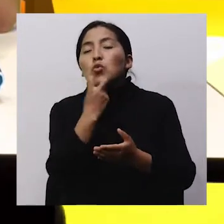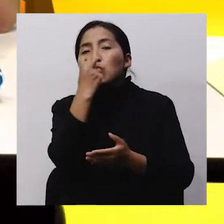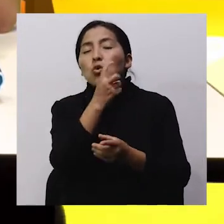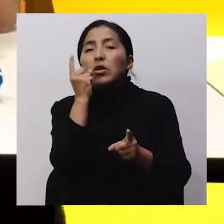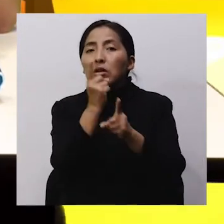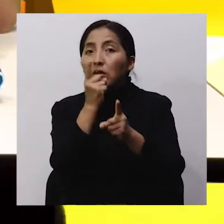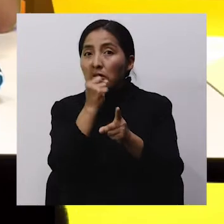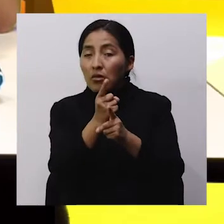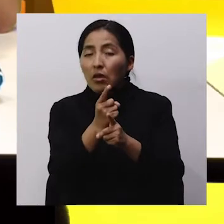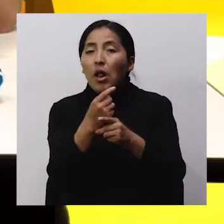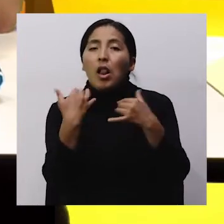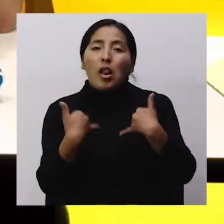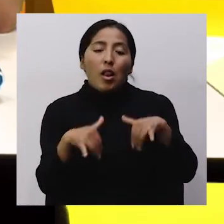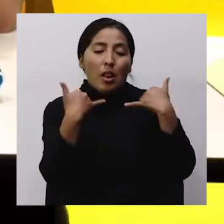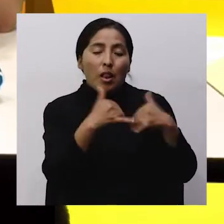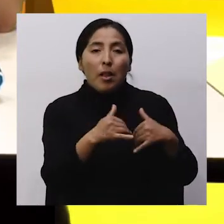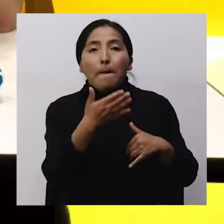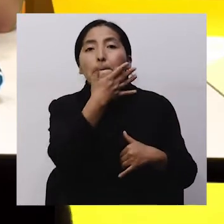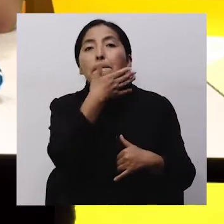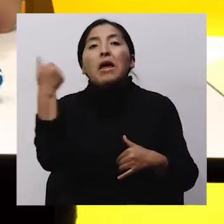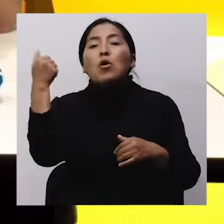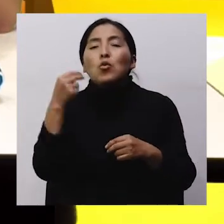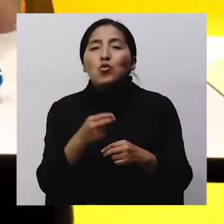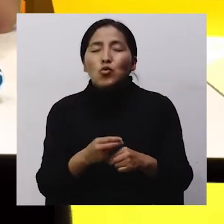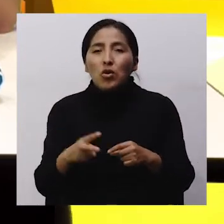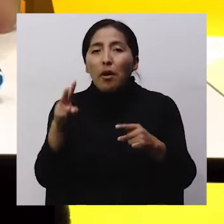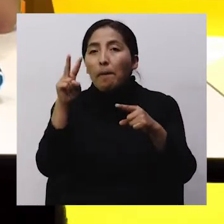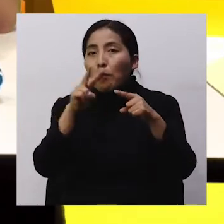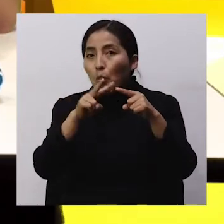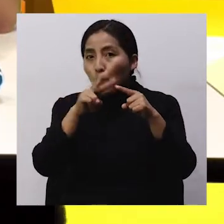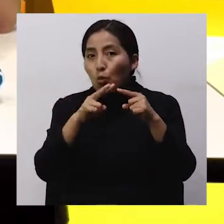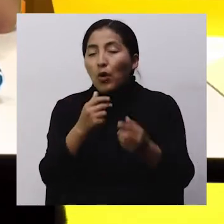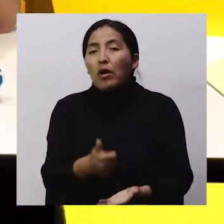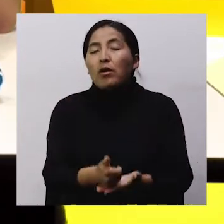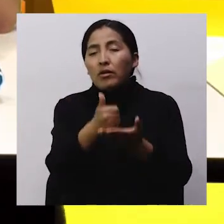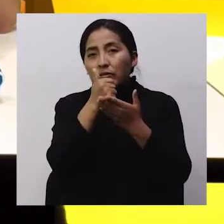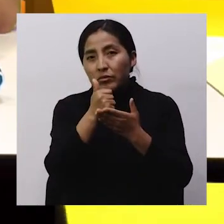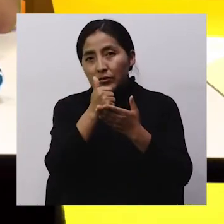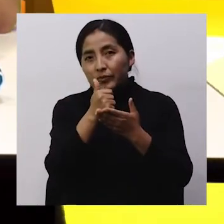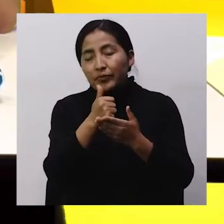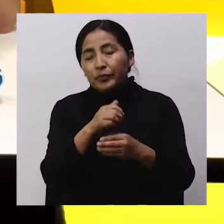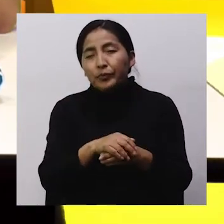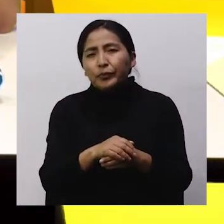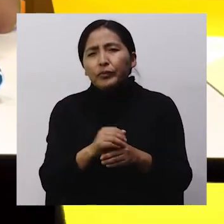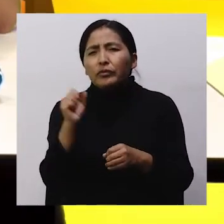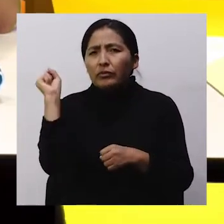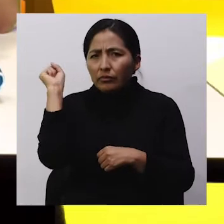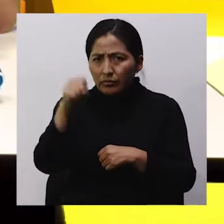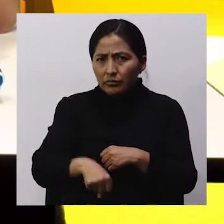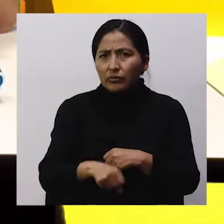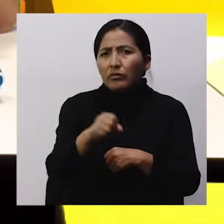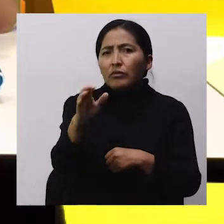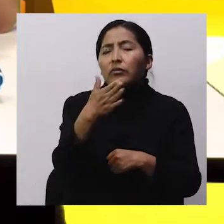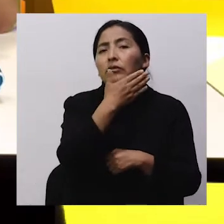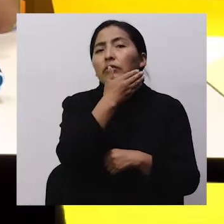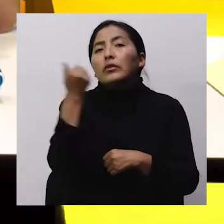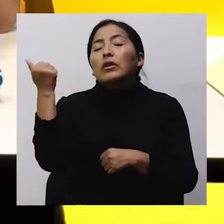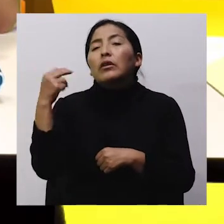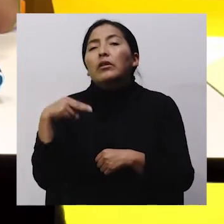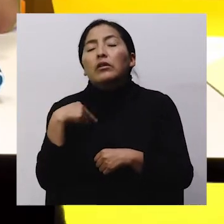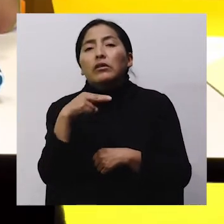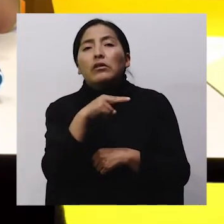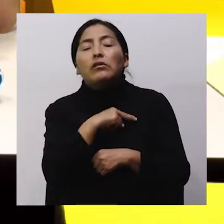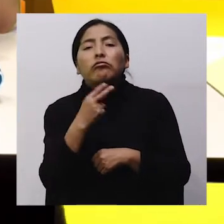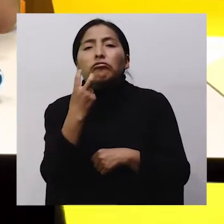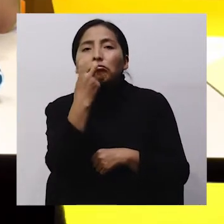de un juego Aprendemos Y además, mejoramos nuestro vocabulario ¿No es cierto, querida? Claro que sí, Vladimir Así es, queridos niños Mejoramos bastante